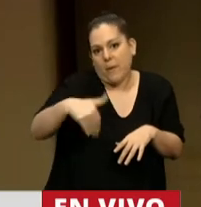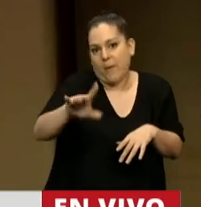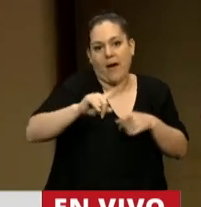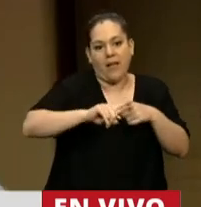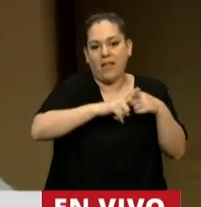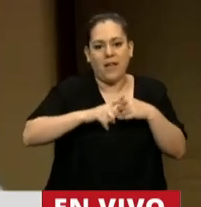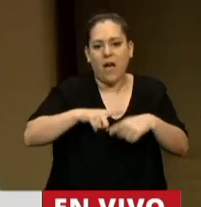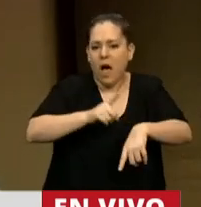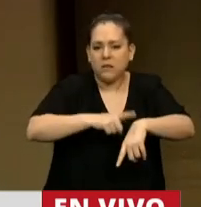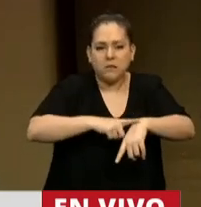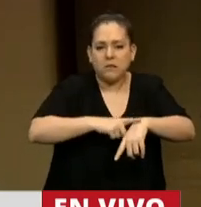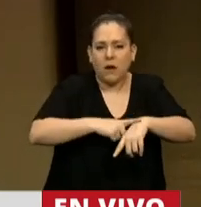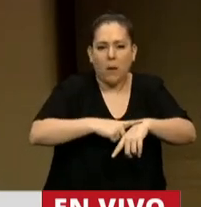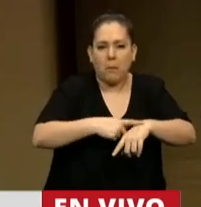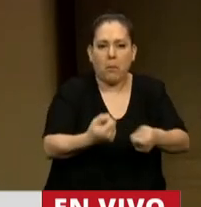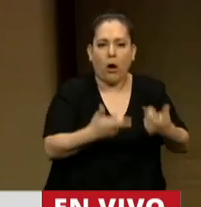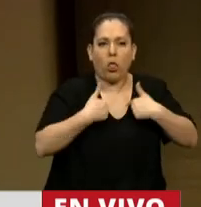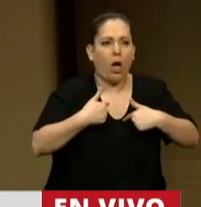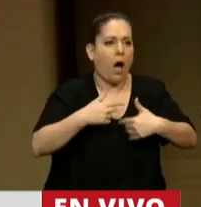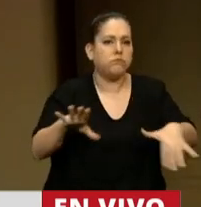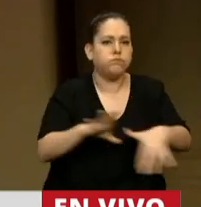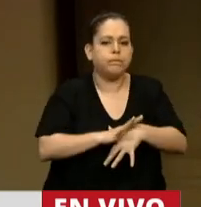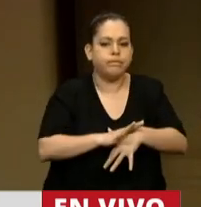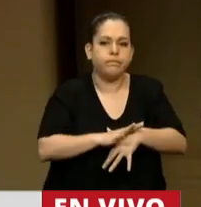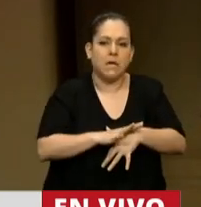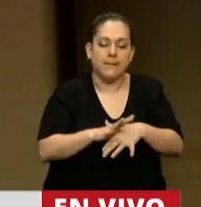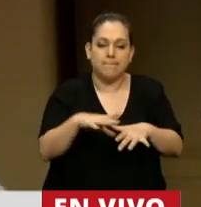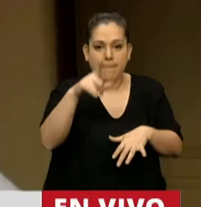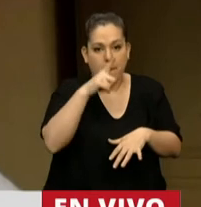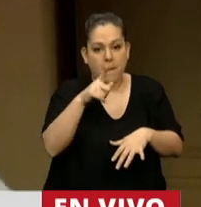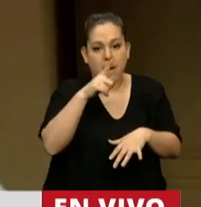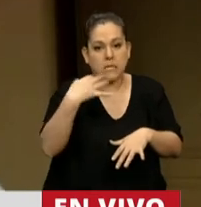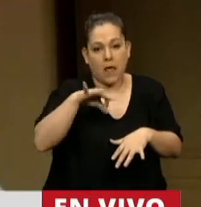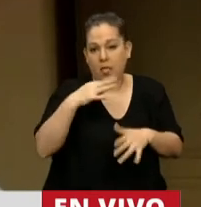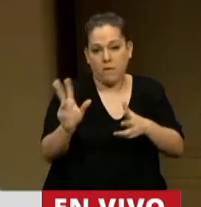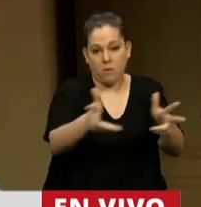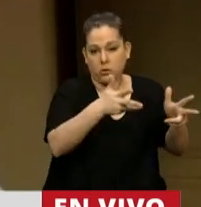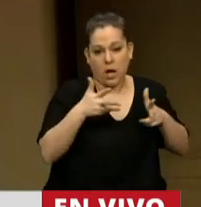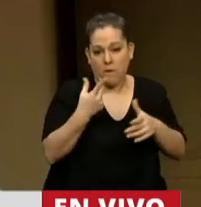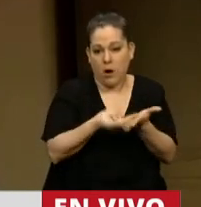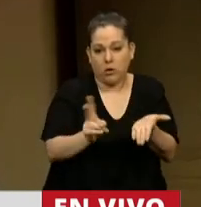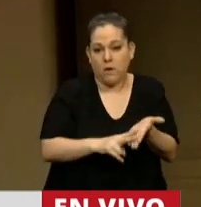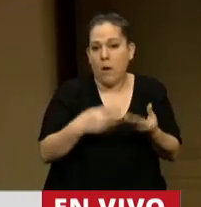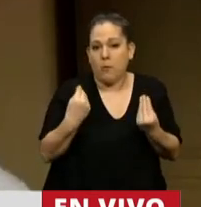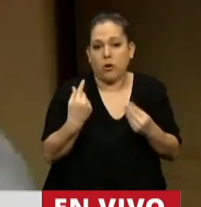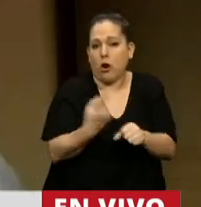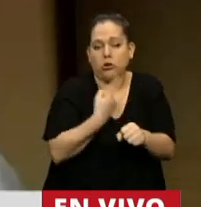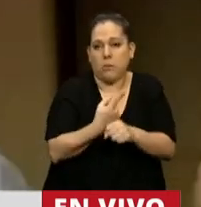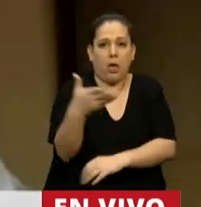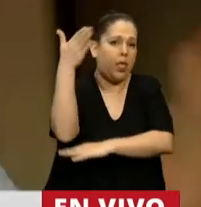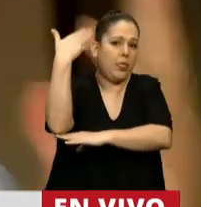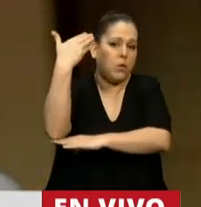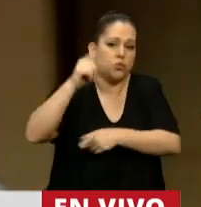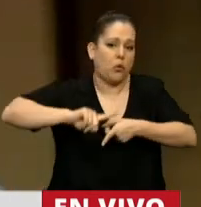minutos tan contados en los discursos, creo que hay que revisarlo, presidente, porque la verdad no se puede desarrollar un argumento, ni político ni técnico, es